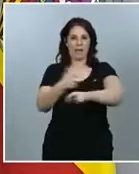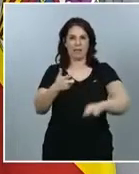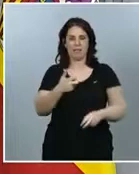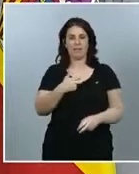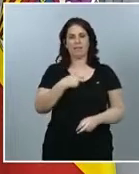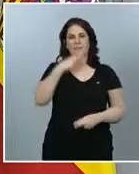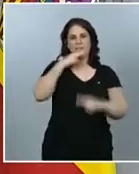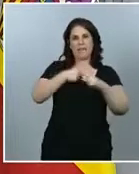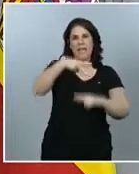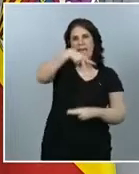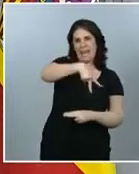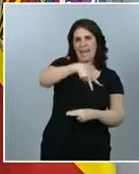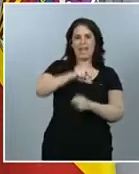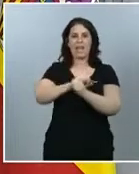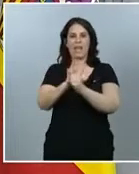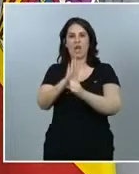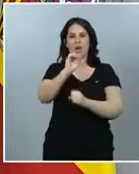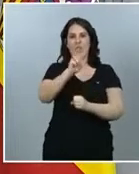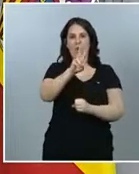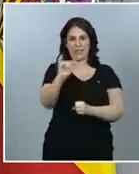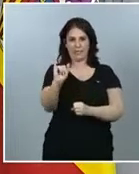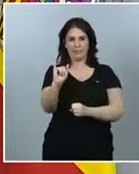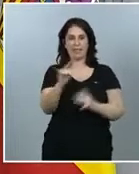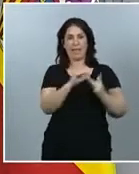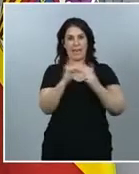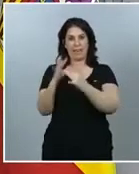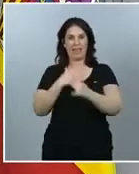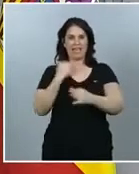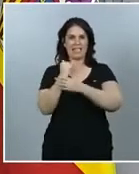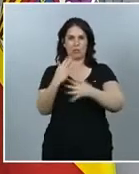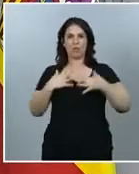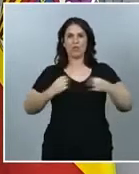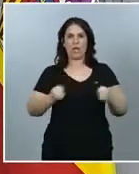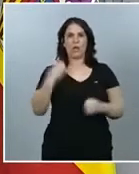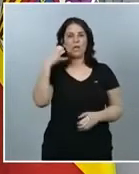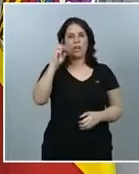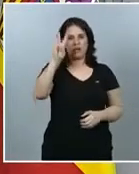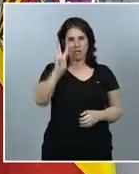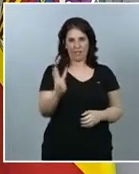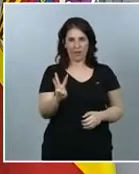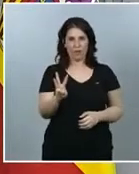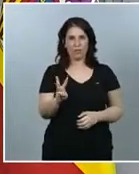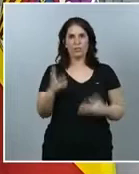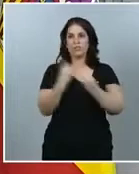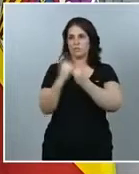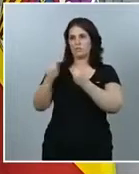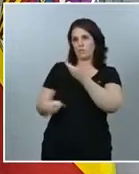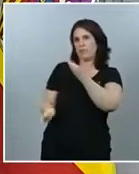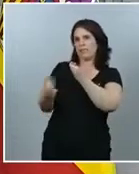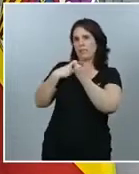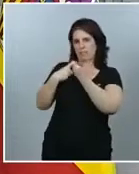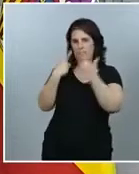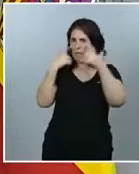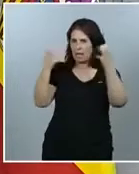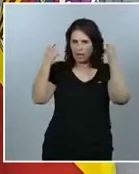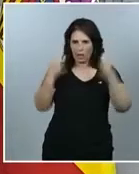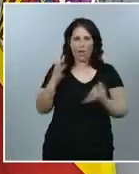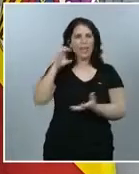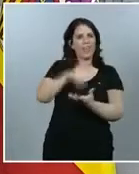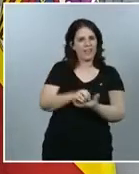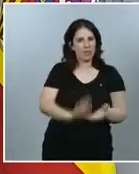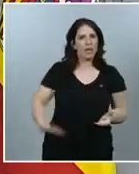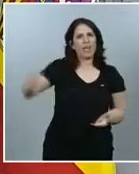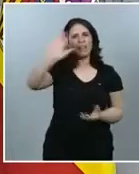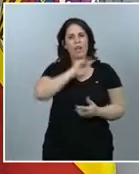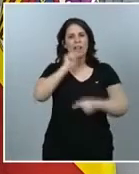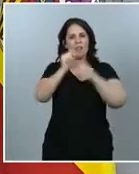está liderado científicamente por el Instituto de Salud Carlos III, con una participación muy destacada del Centro Nacional de Epidemiología,